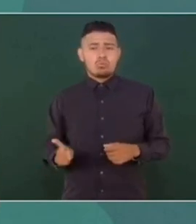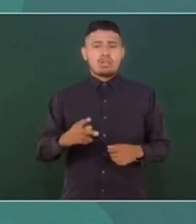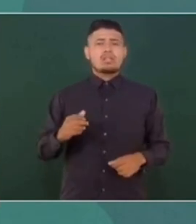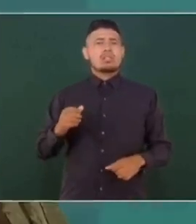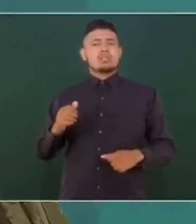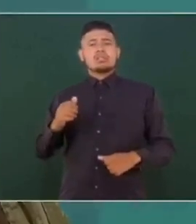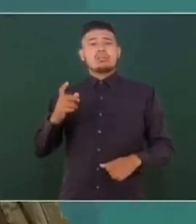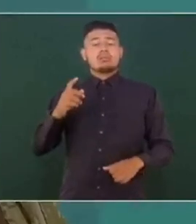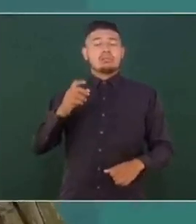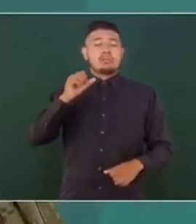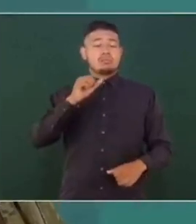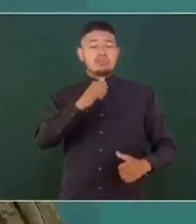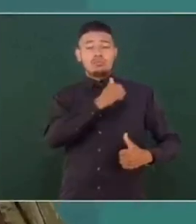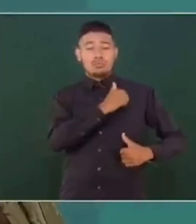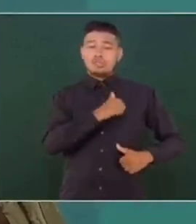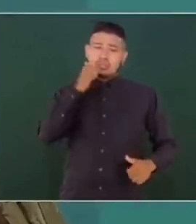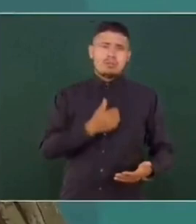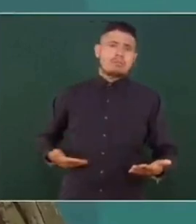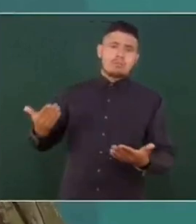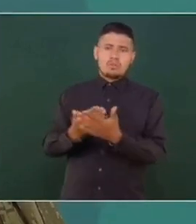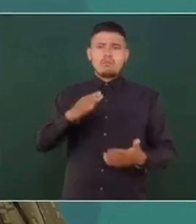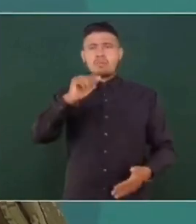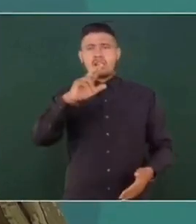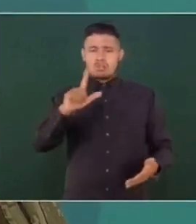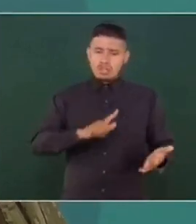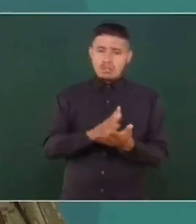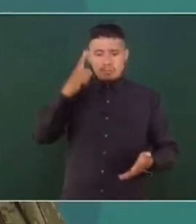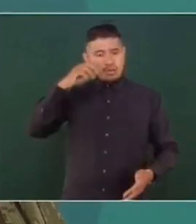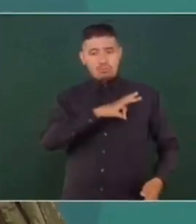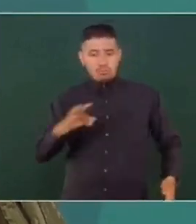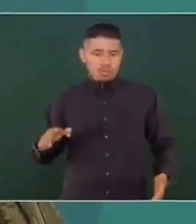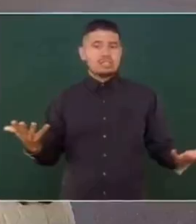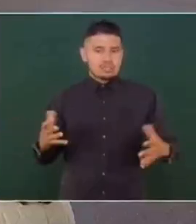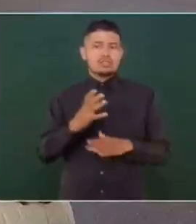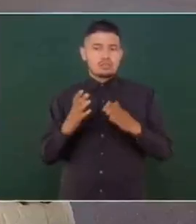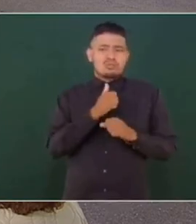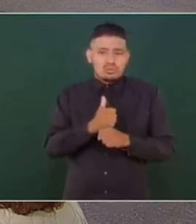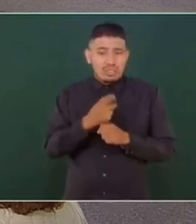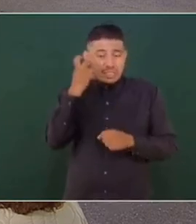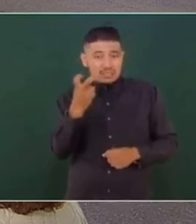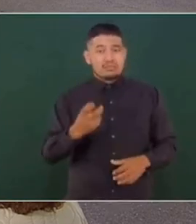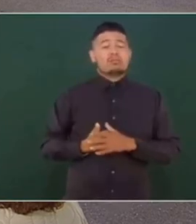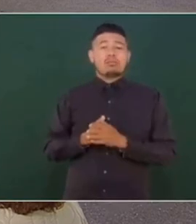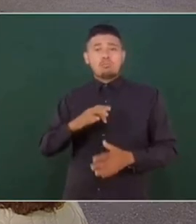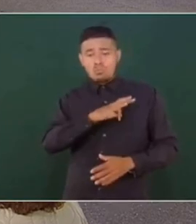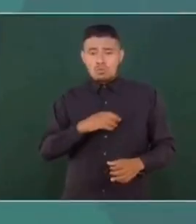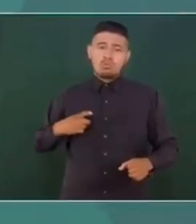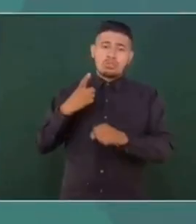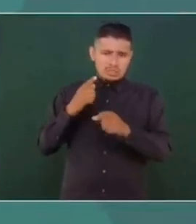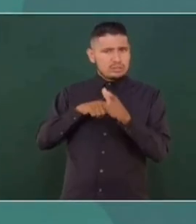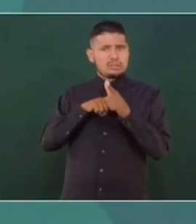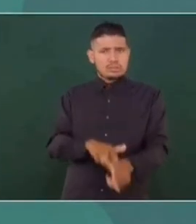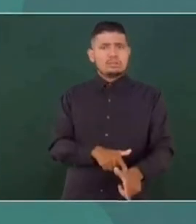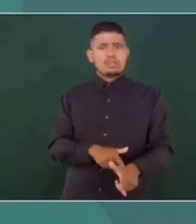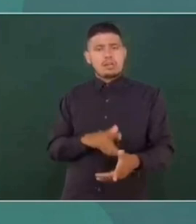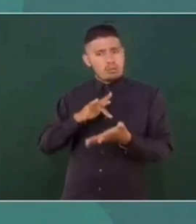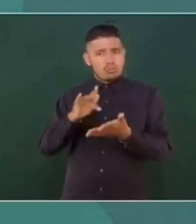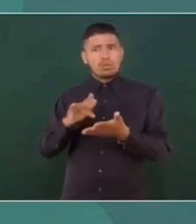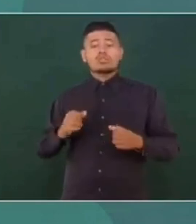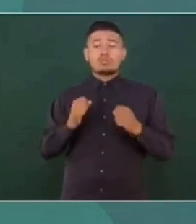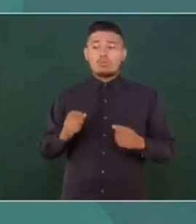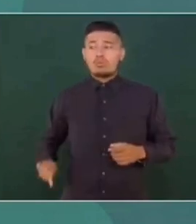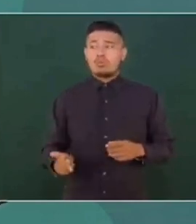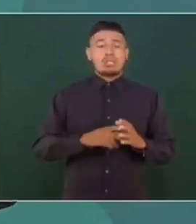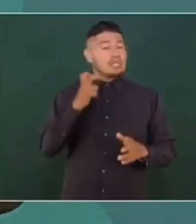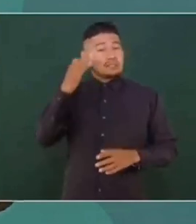la Secretaría de la Defensa Nacional siempre, siempre pidió tener un marco legal para poder actuar en el ámbito de la Seguridad Pública. Si se nos da la oportunidad de seguir apoyando a la